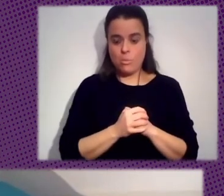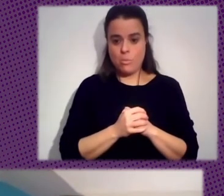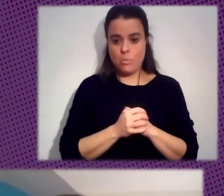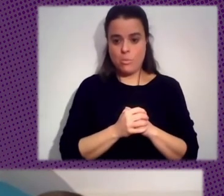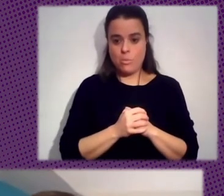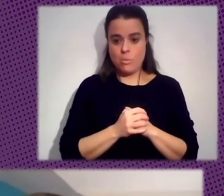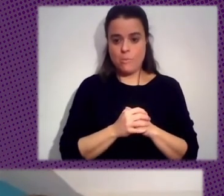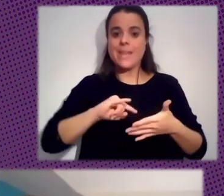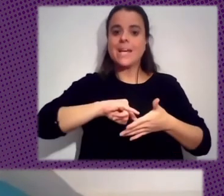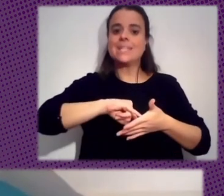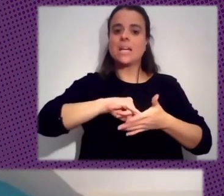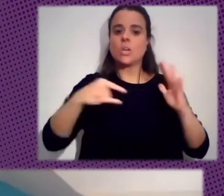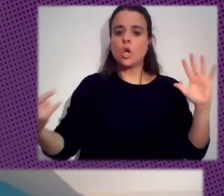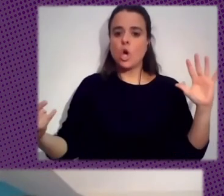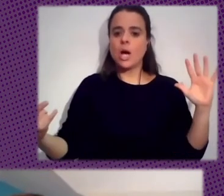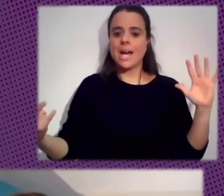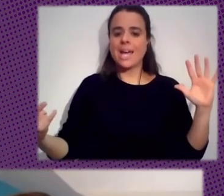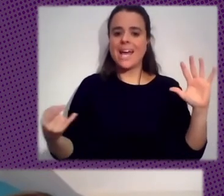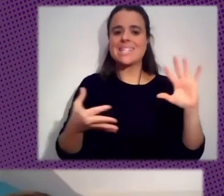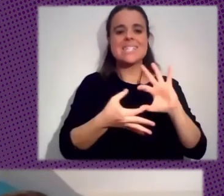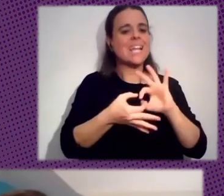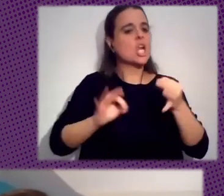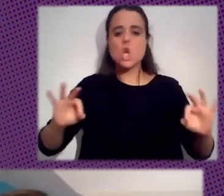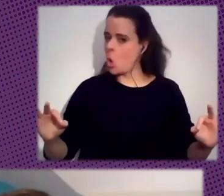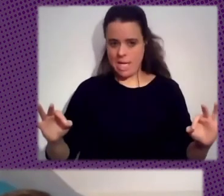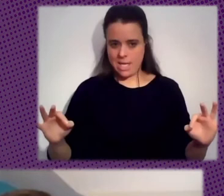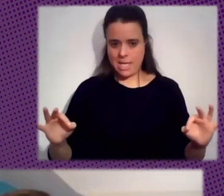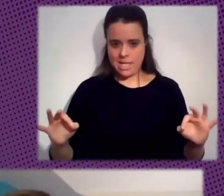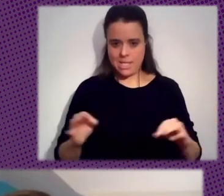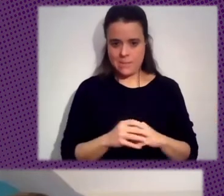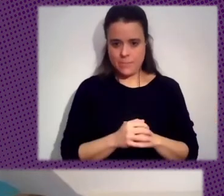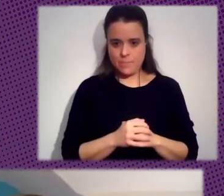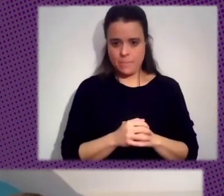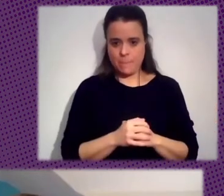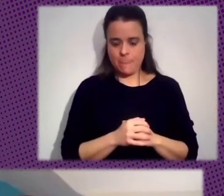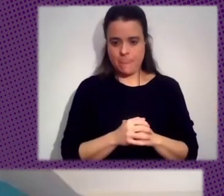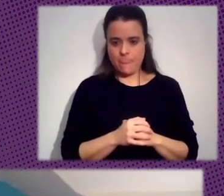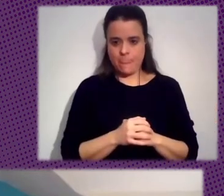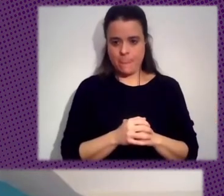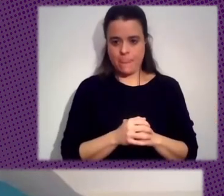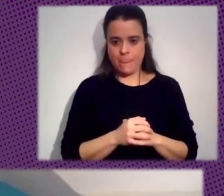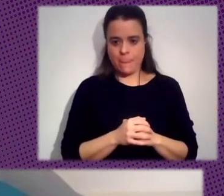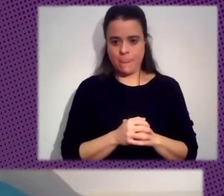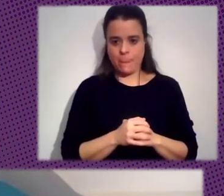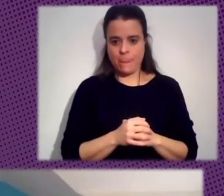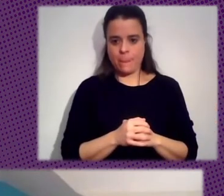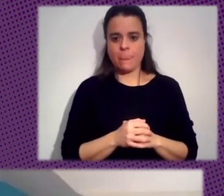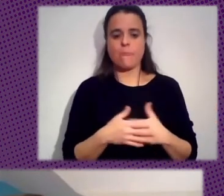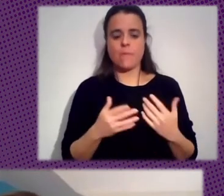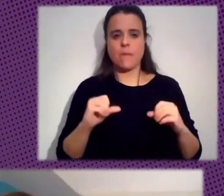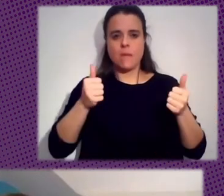Tecnologías No Alineadas ¿A Qué Formas Podría Tomar Este Movimiento Apenas Estamos Empezando A